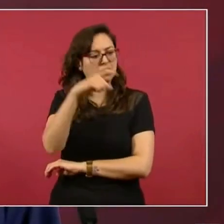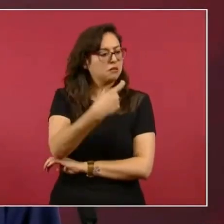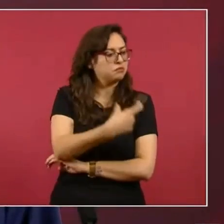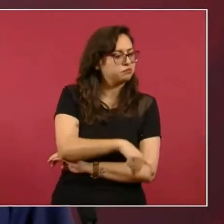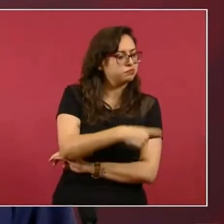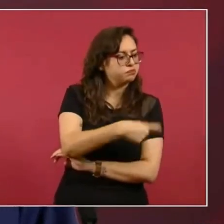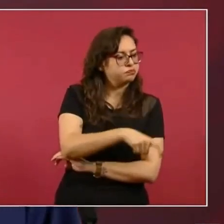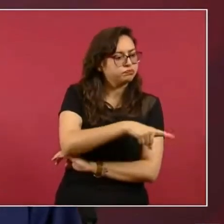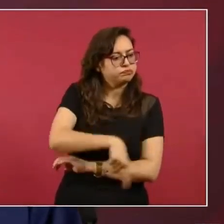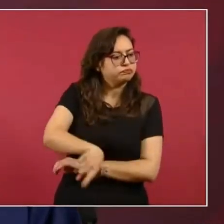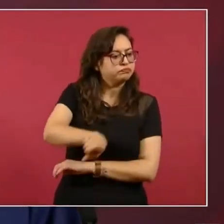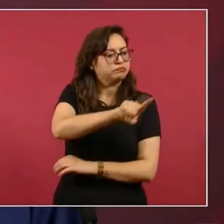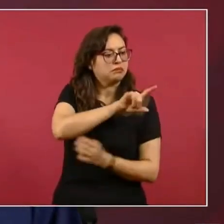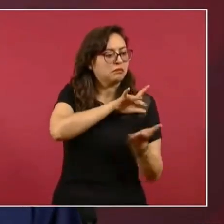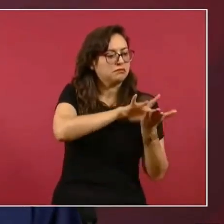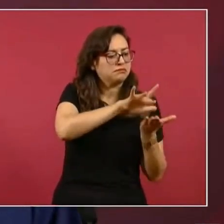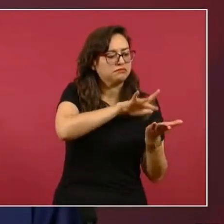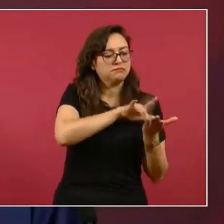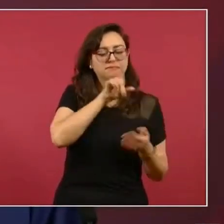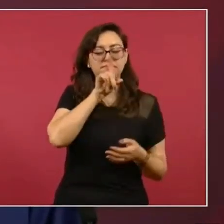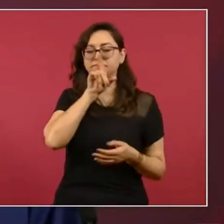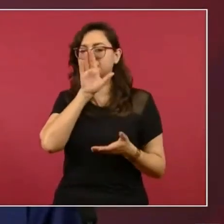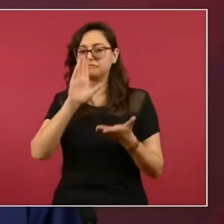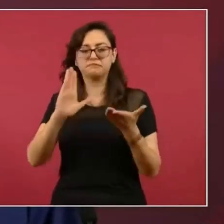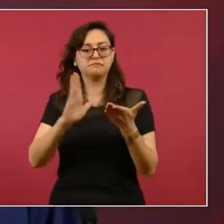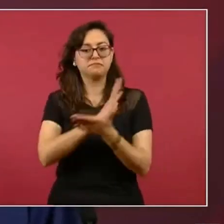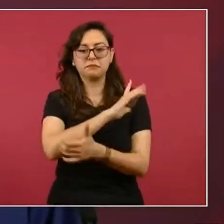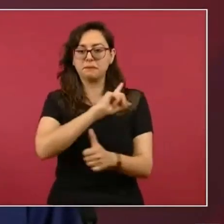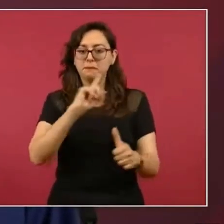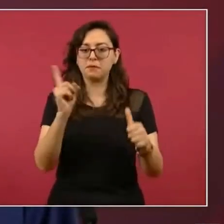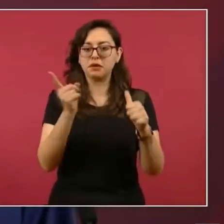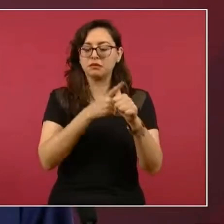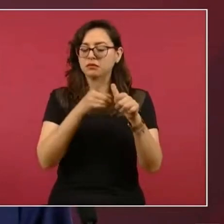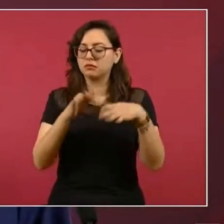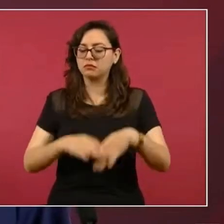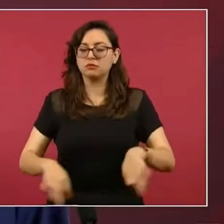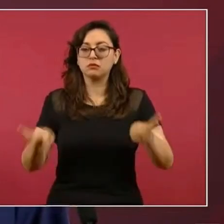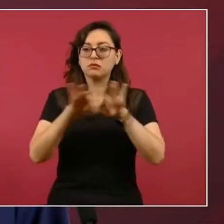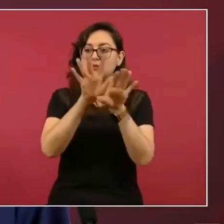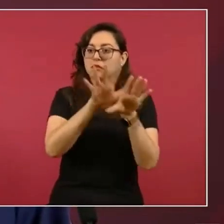Sino que piensen en el pueblo. Que piensen en la justicia.